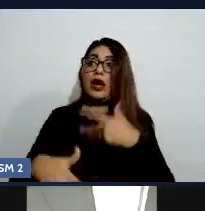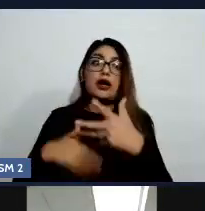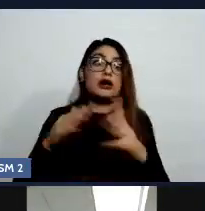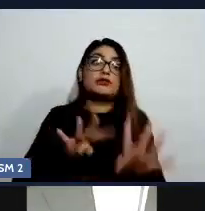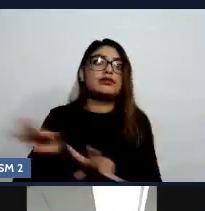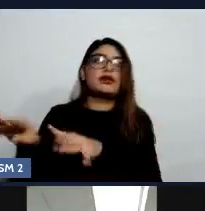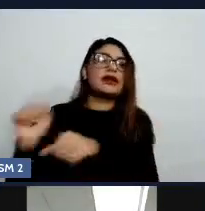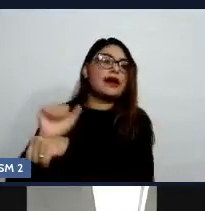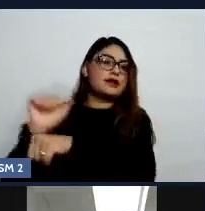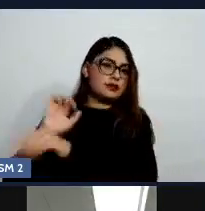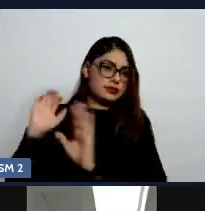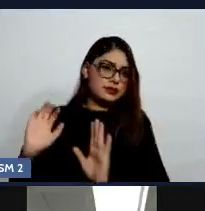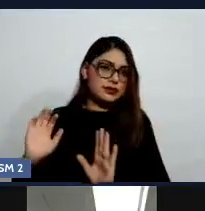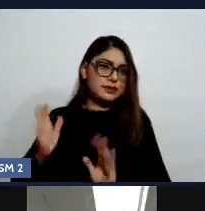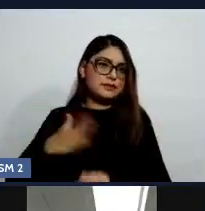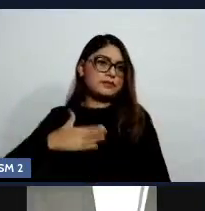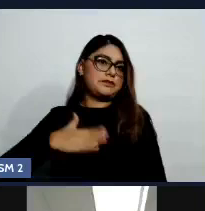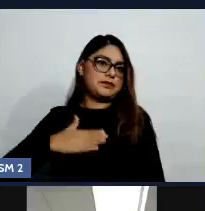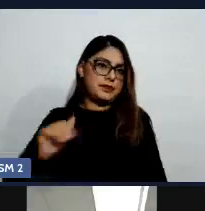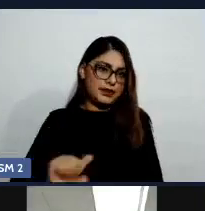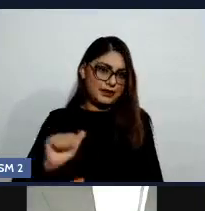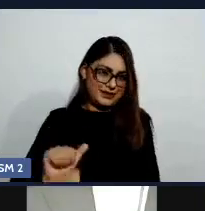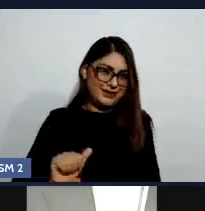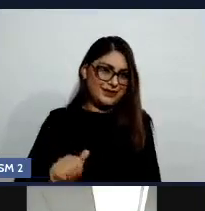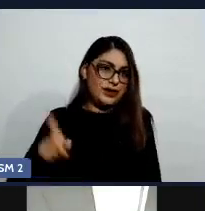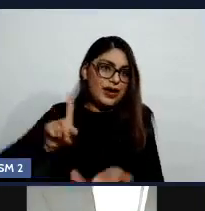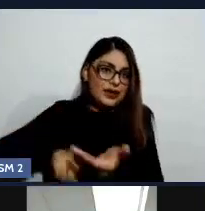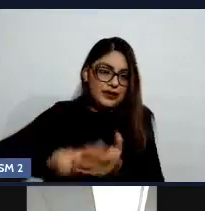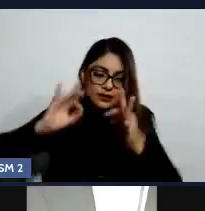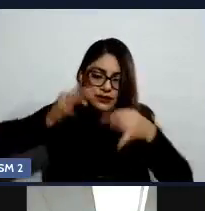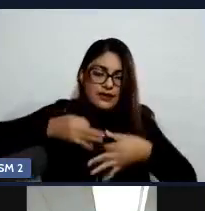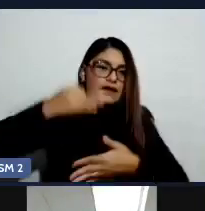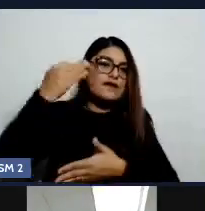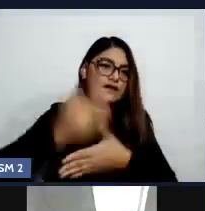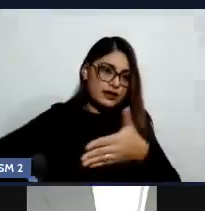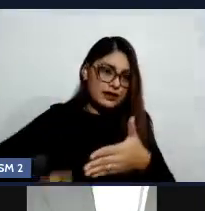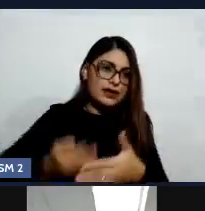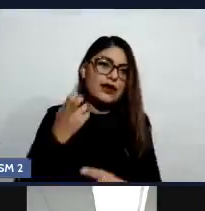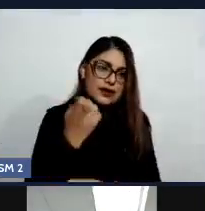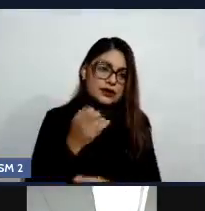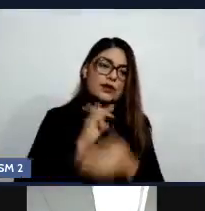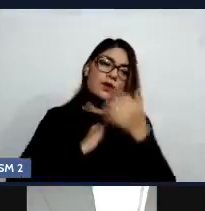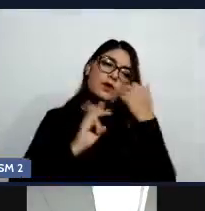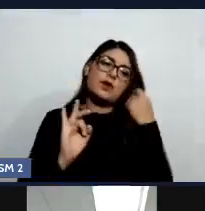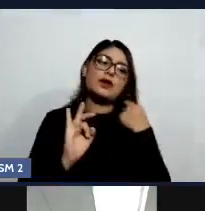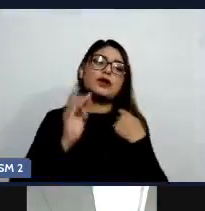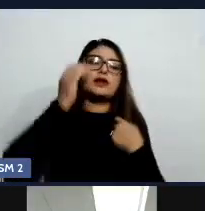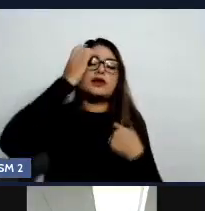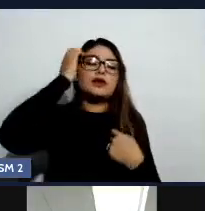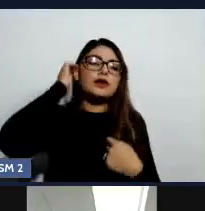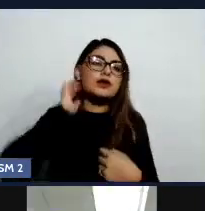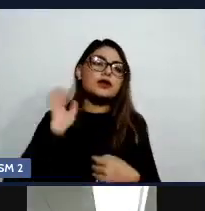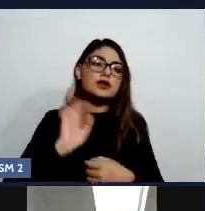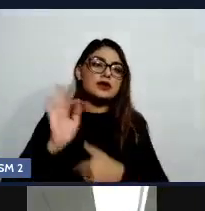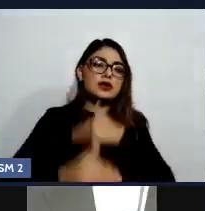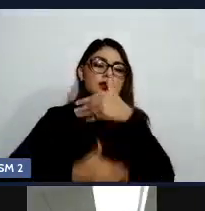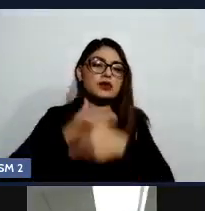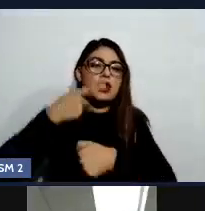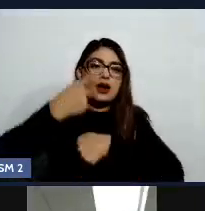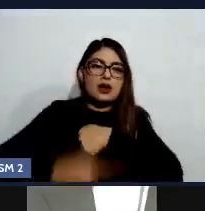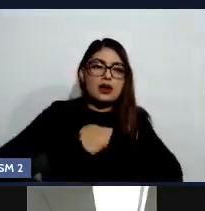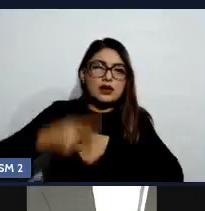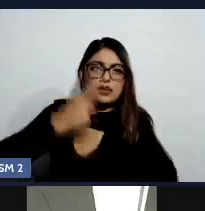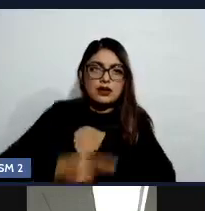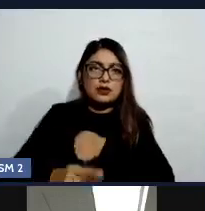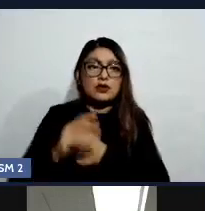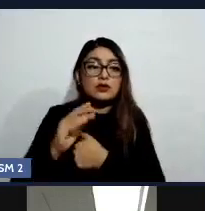generarse como un riesgo. Puede ser un factor de riesgo que me haga entonces caer en